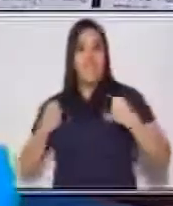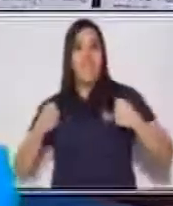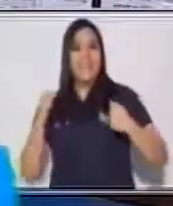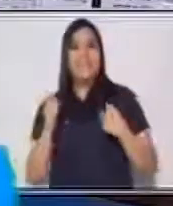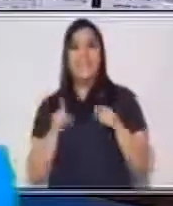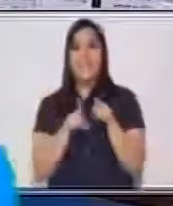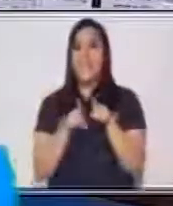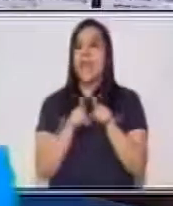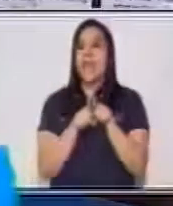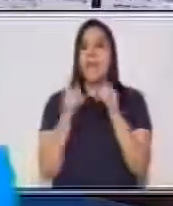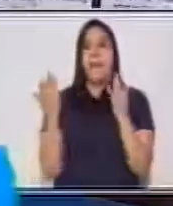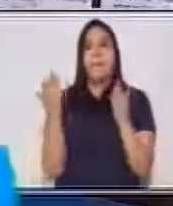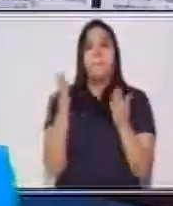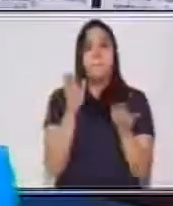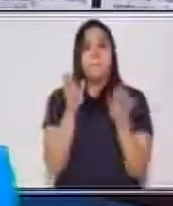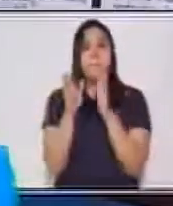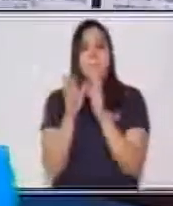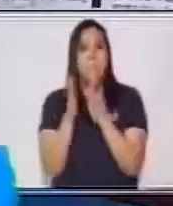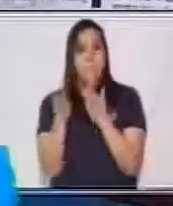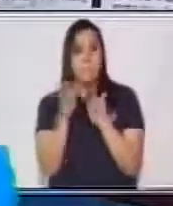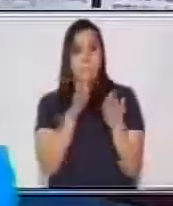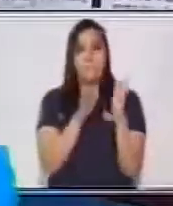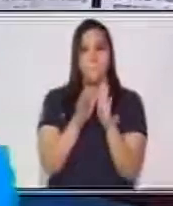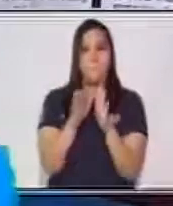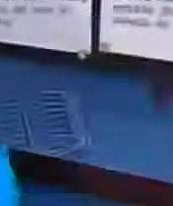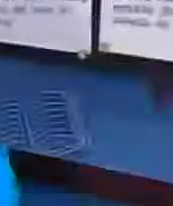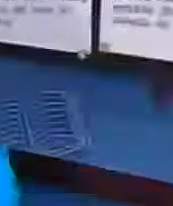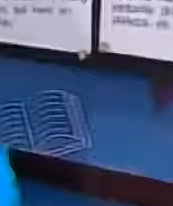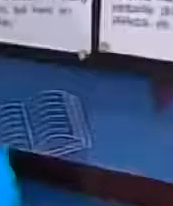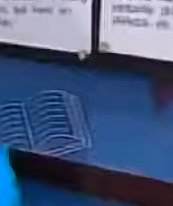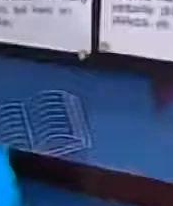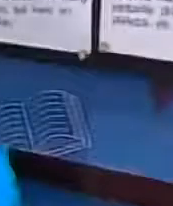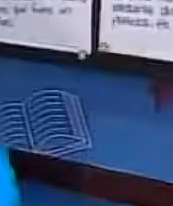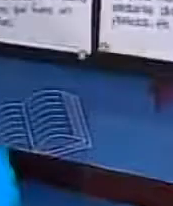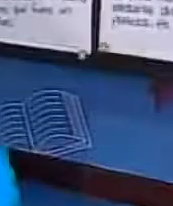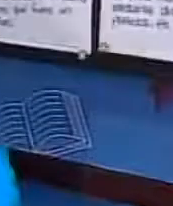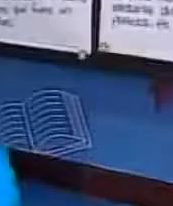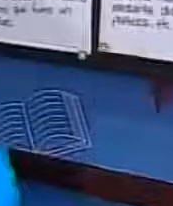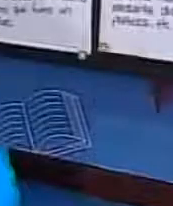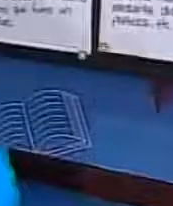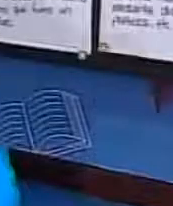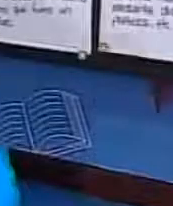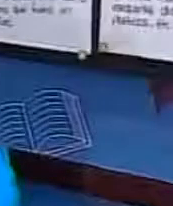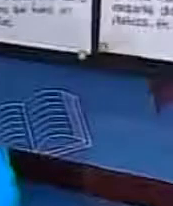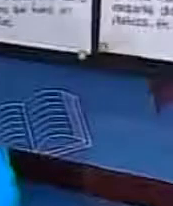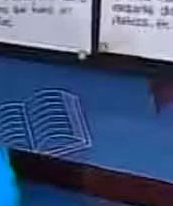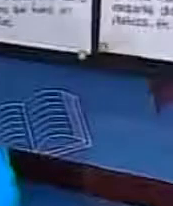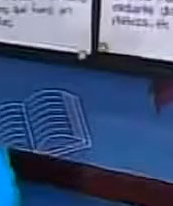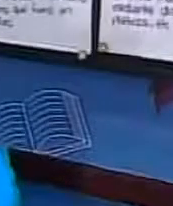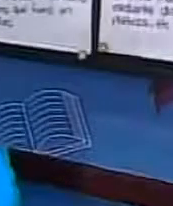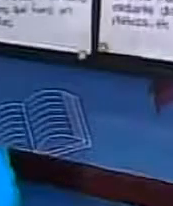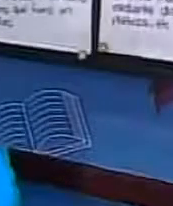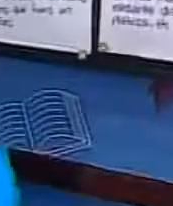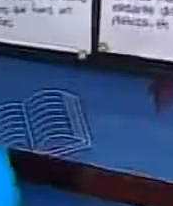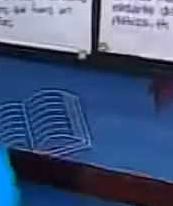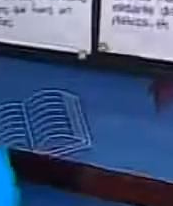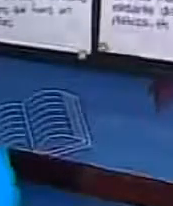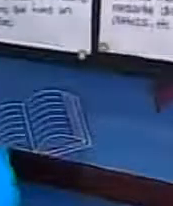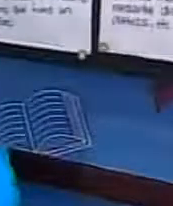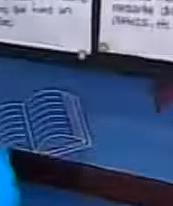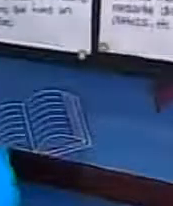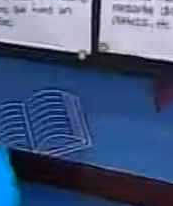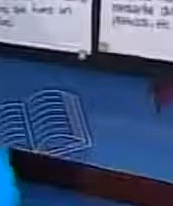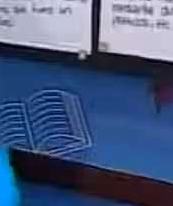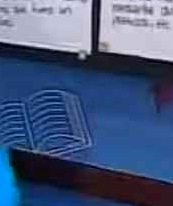o el acordeón que necesitamos para elaborar nuestro trifoliar, formando una S, más o menos, ¿verdad? Y esto, pues, al igual